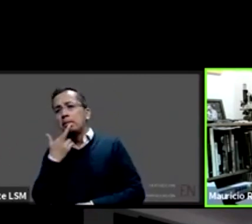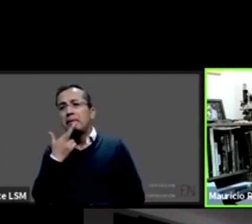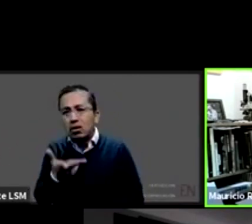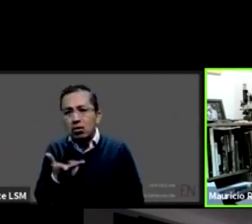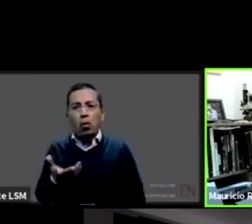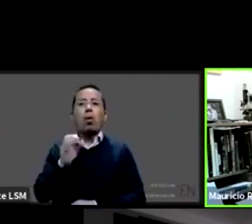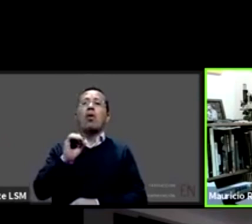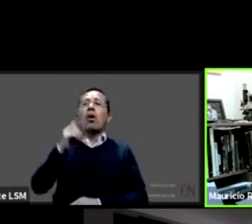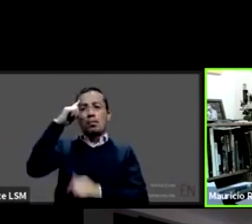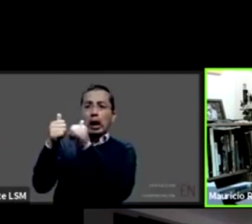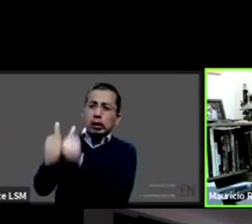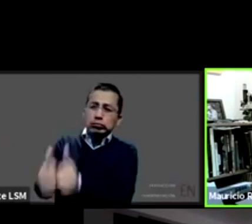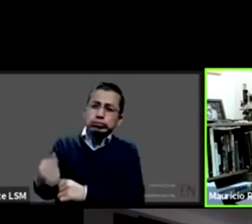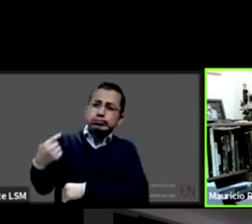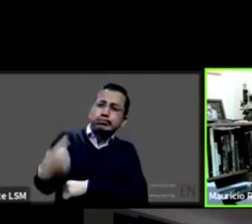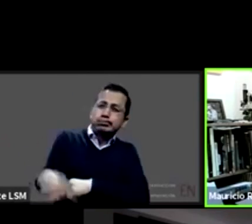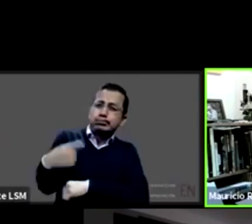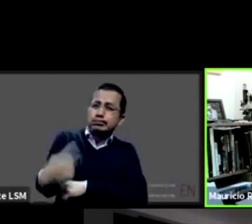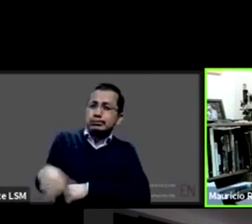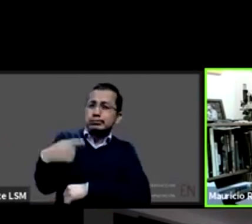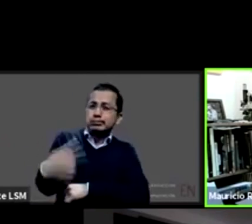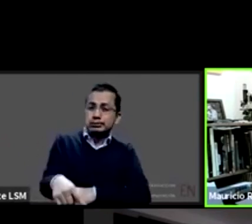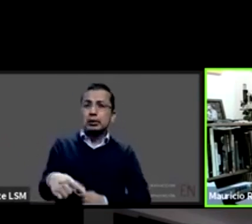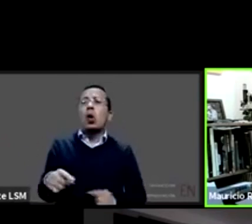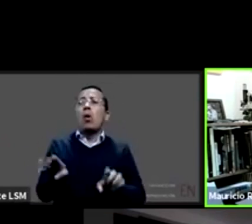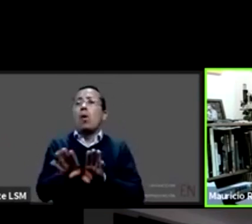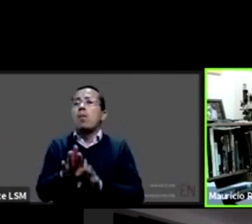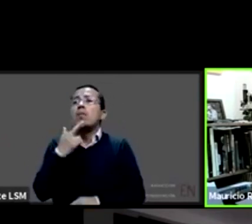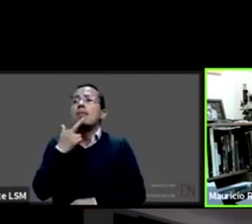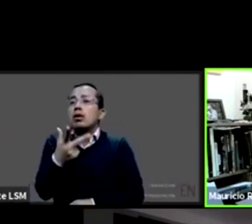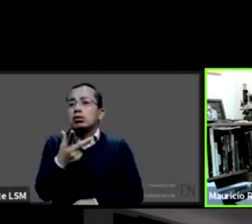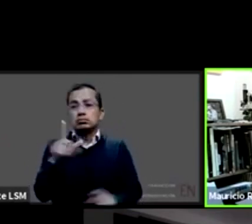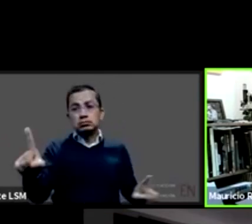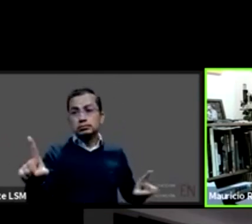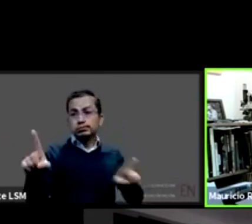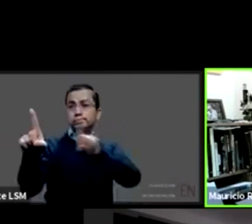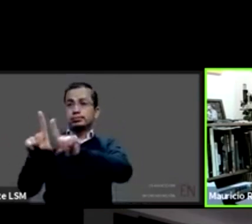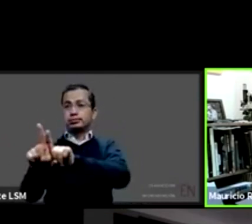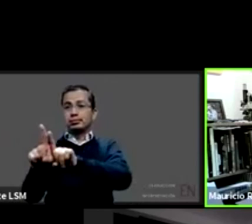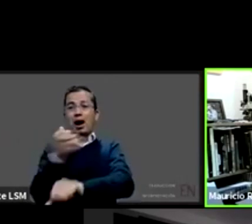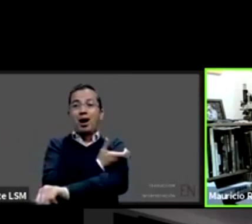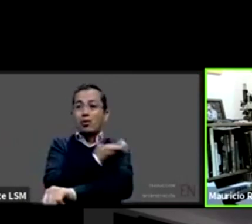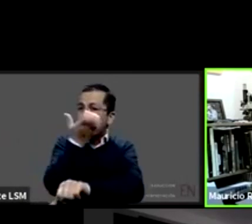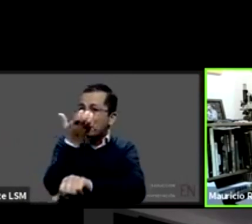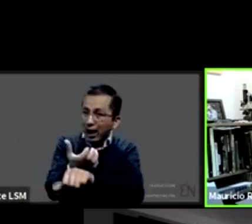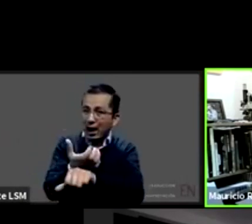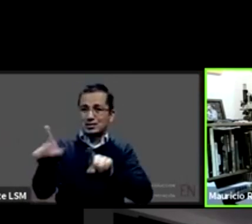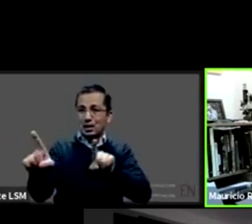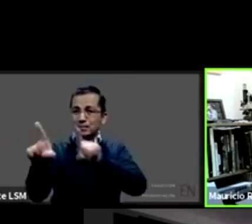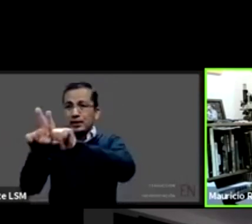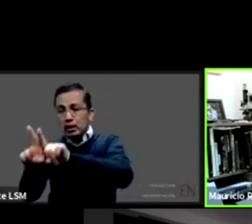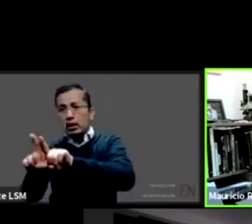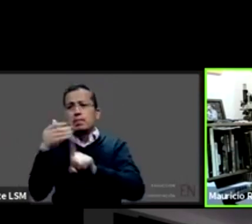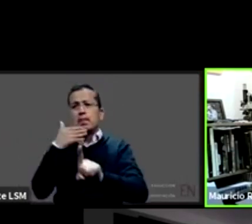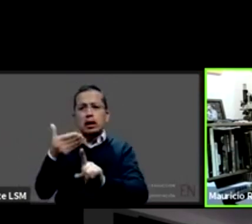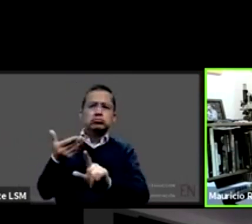estancia hospitalaria o sea tiene un impacto buenísimo cuando cuando involucras al cuidador de manera